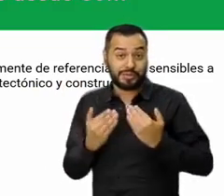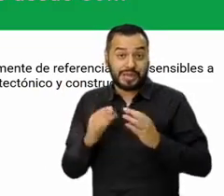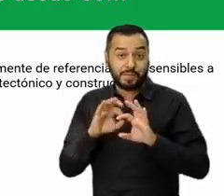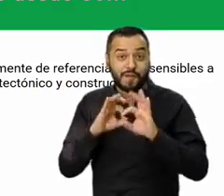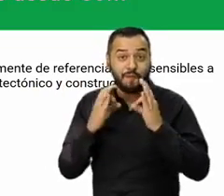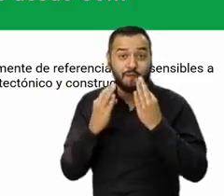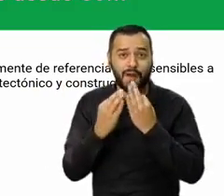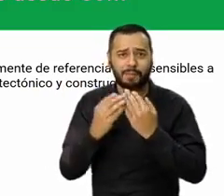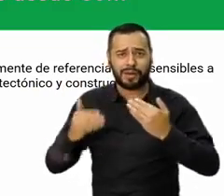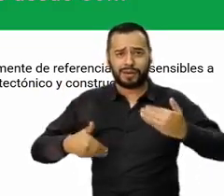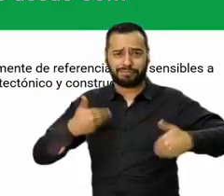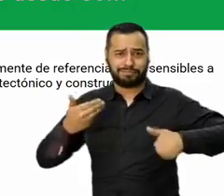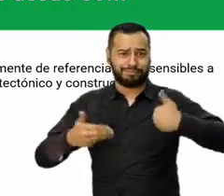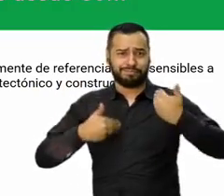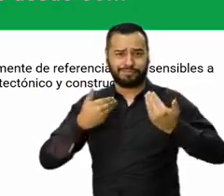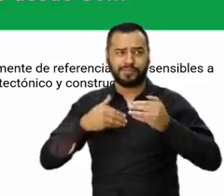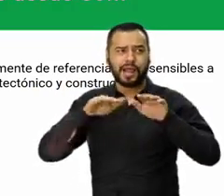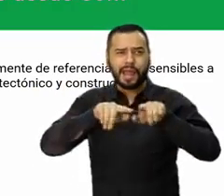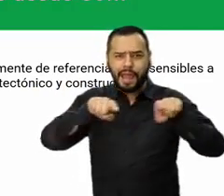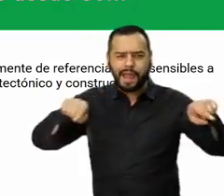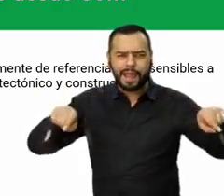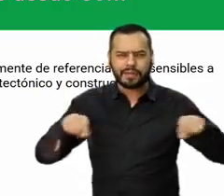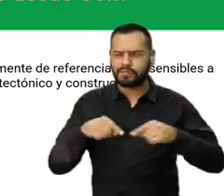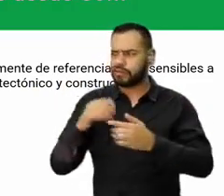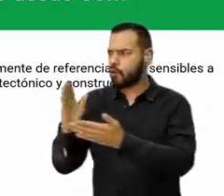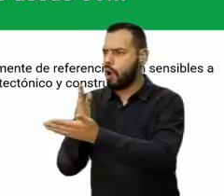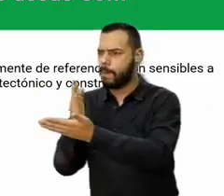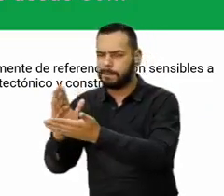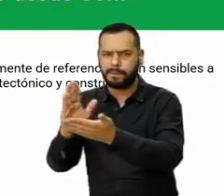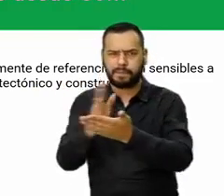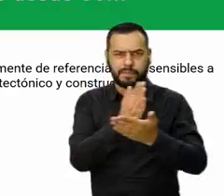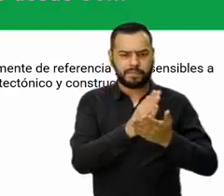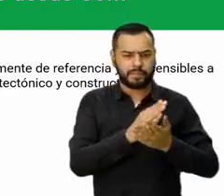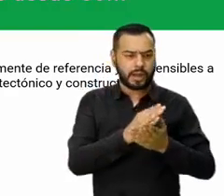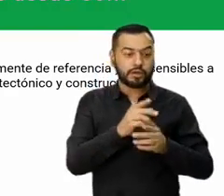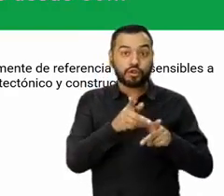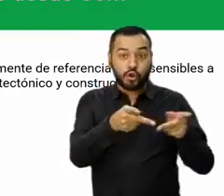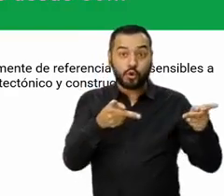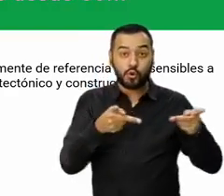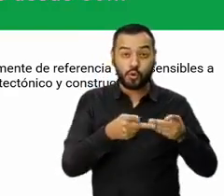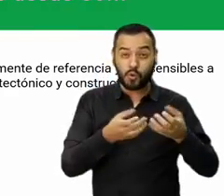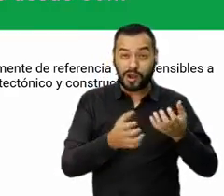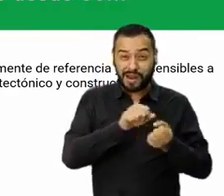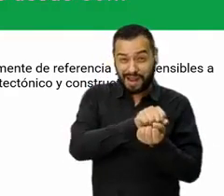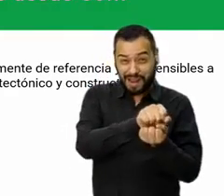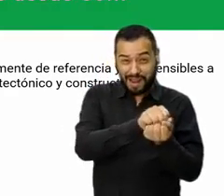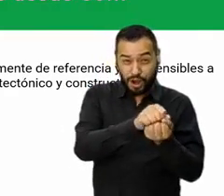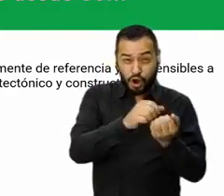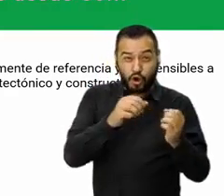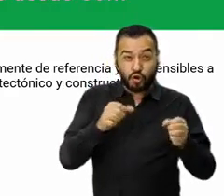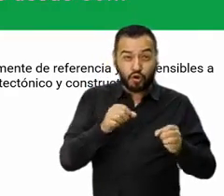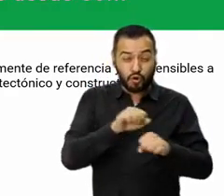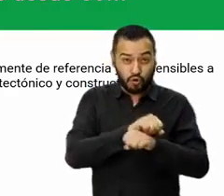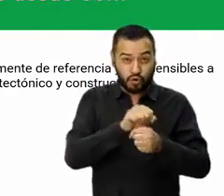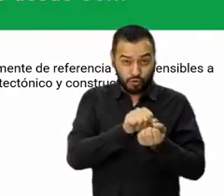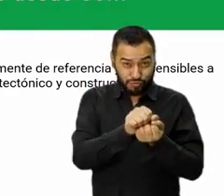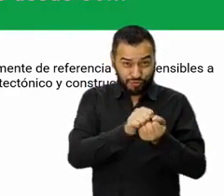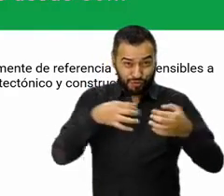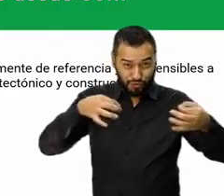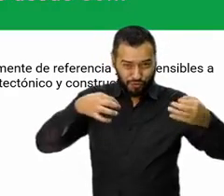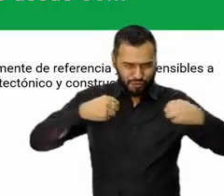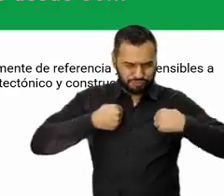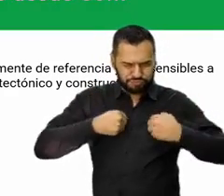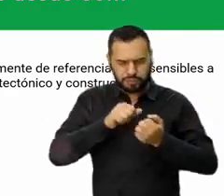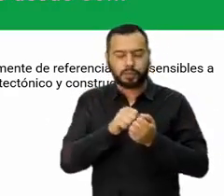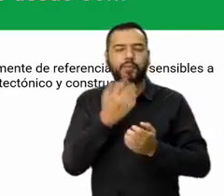familia disfrute. Tienen sus espacios independientes, tienen sus zonas de lavandería, todos independientes. Te llega una visita y no sé si te